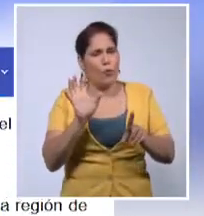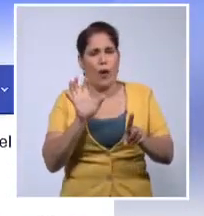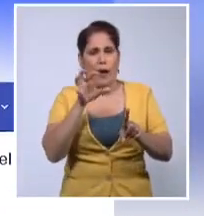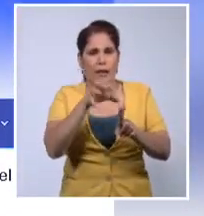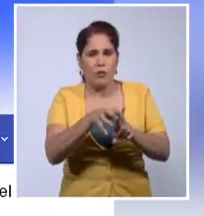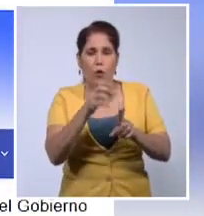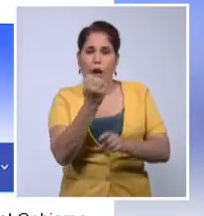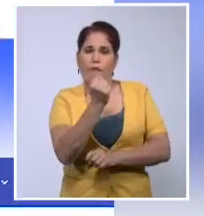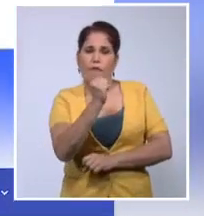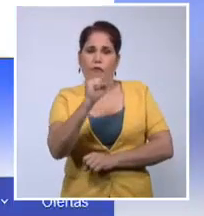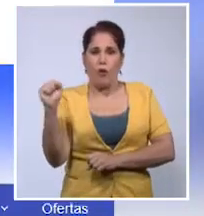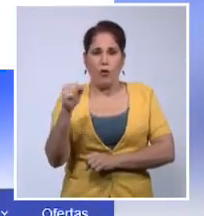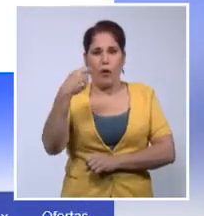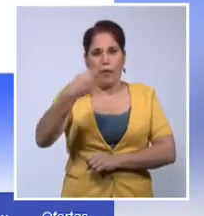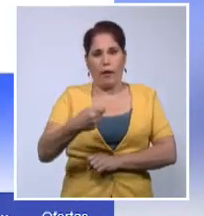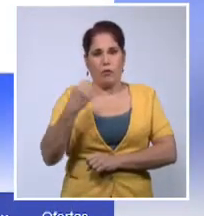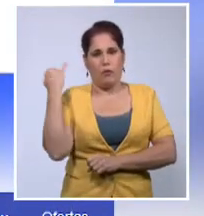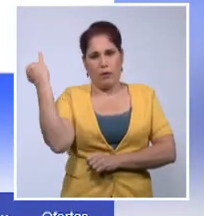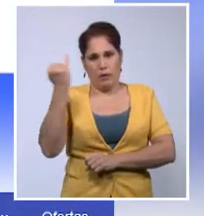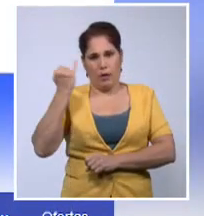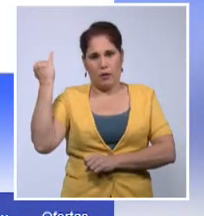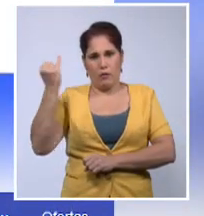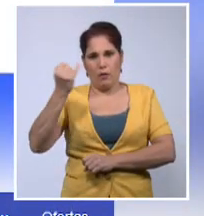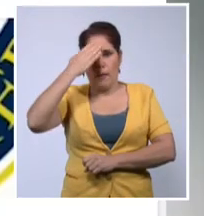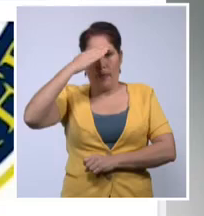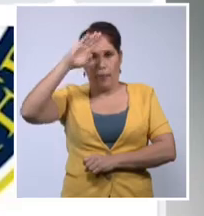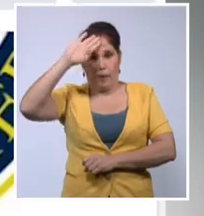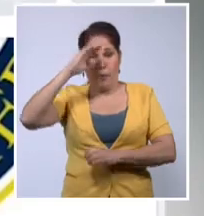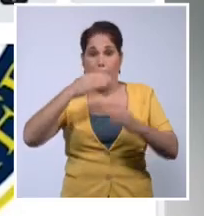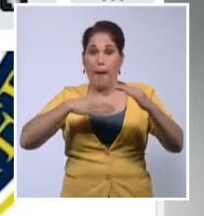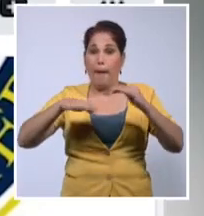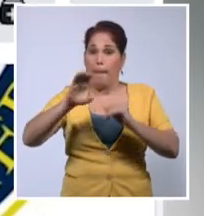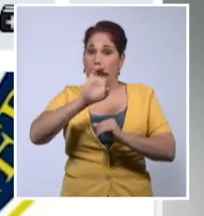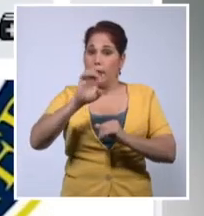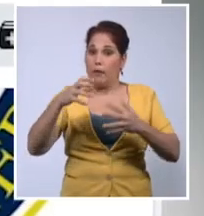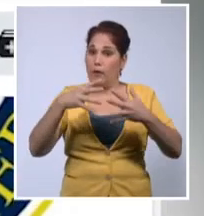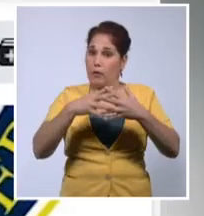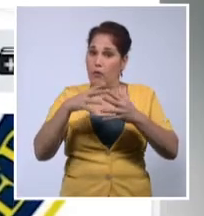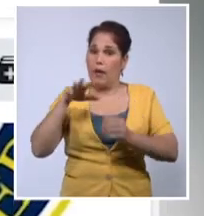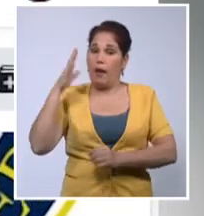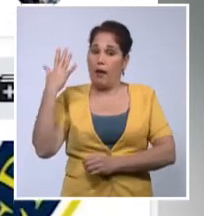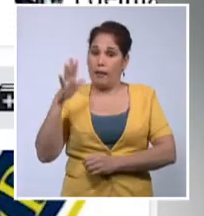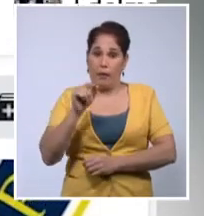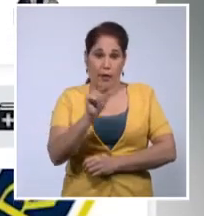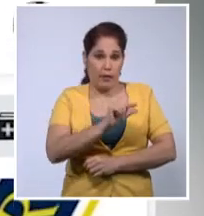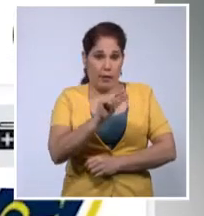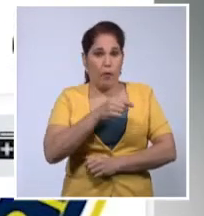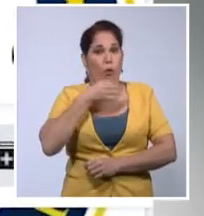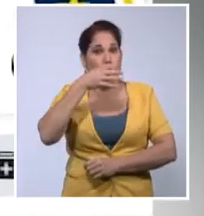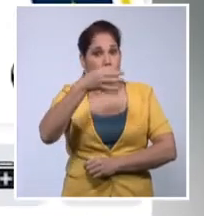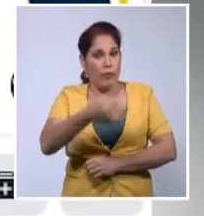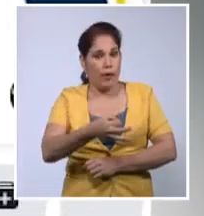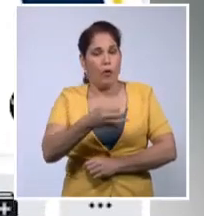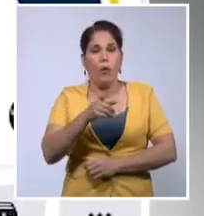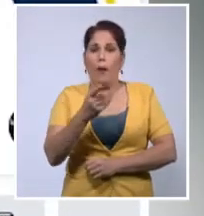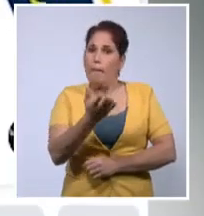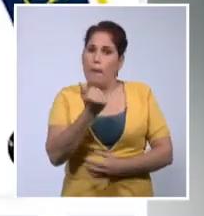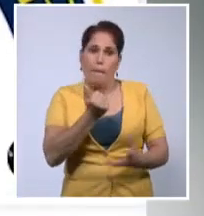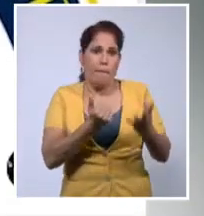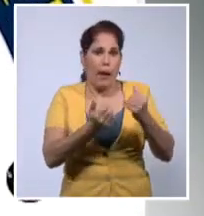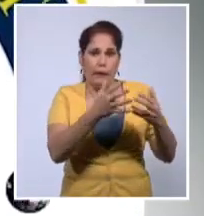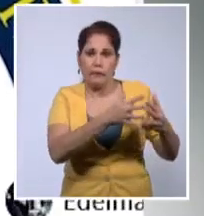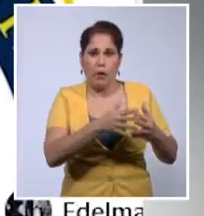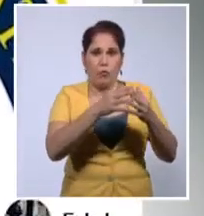y violación del derecho internacional. El Ministerio de Relaciones Exteriores advirtió recientemente sobre la incitación desde Estados